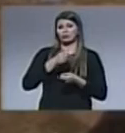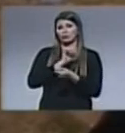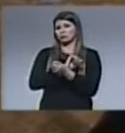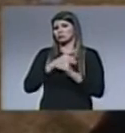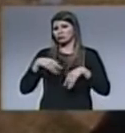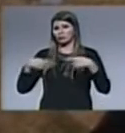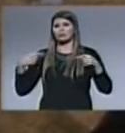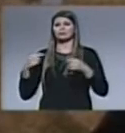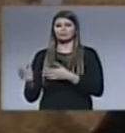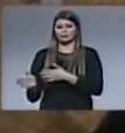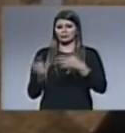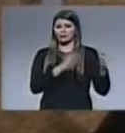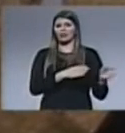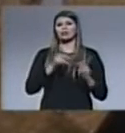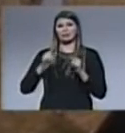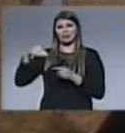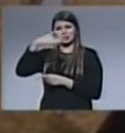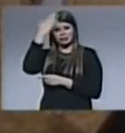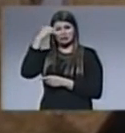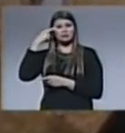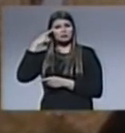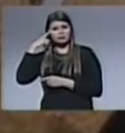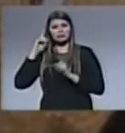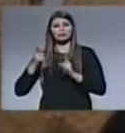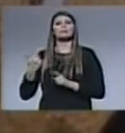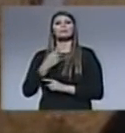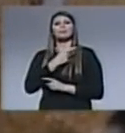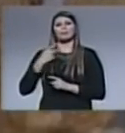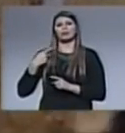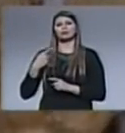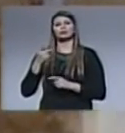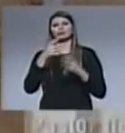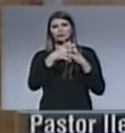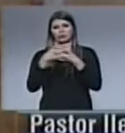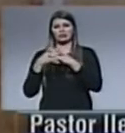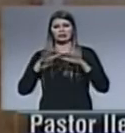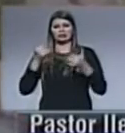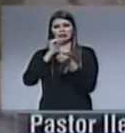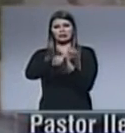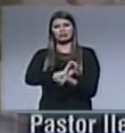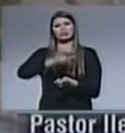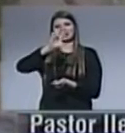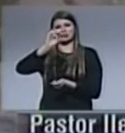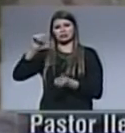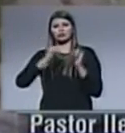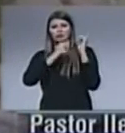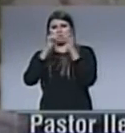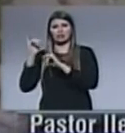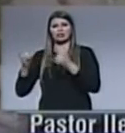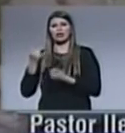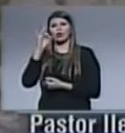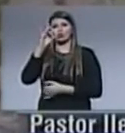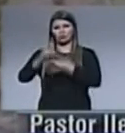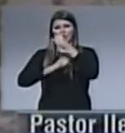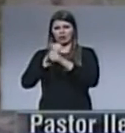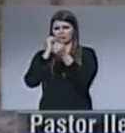En Irán, el pastor estadounidense Zahid Abedini cumple 300 días de prisión, luego de ser condenado a ocho años